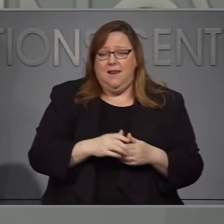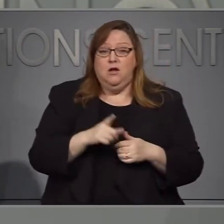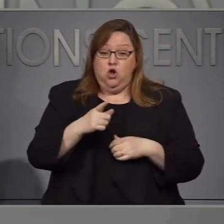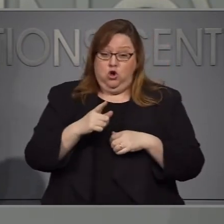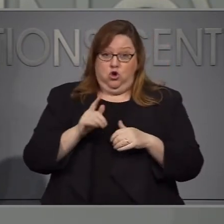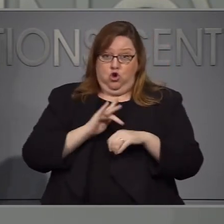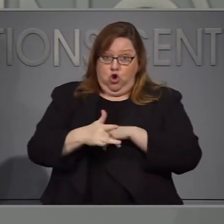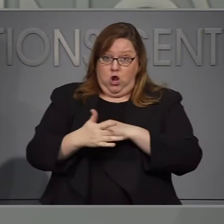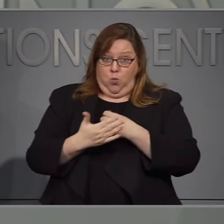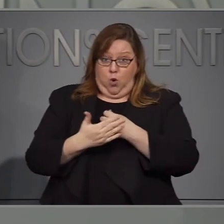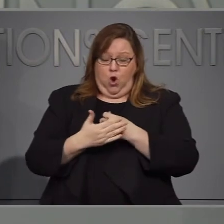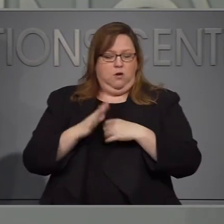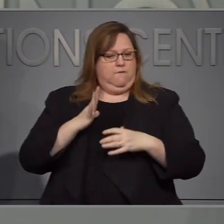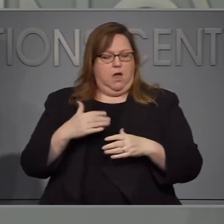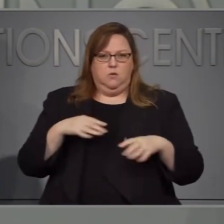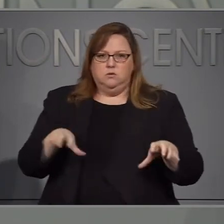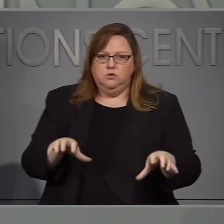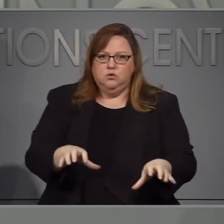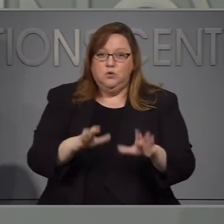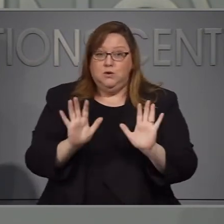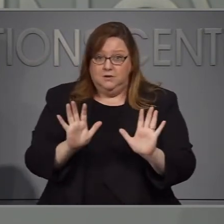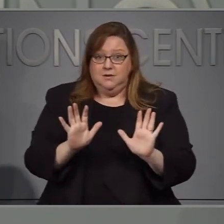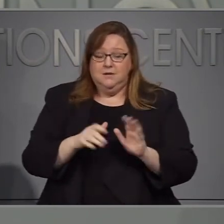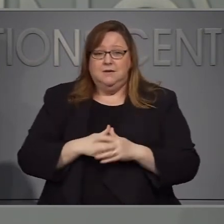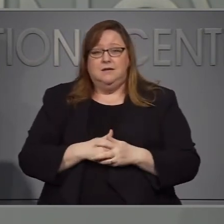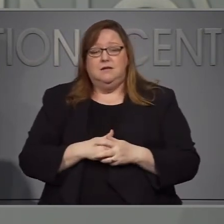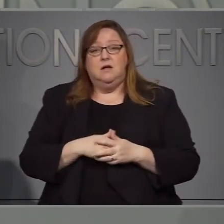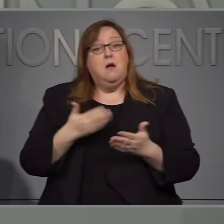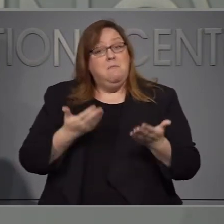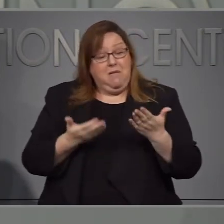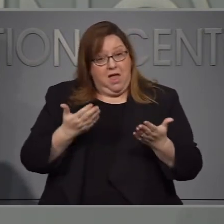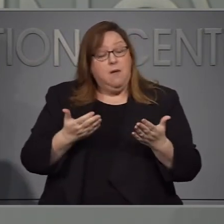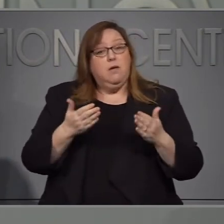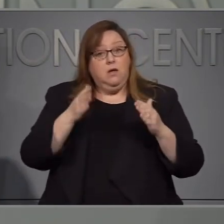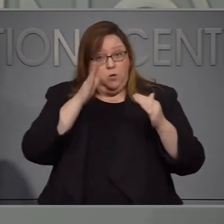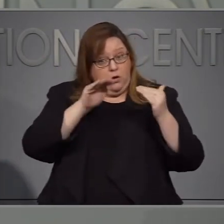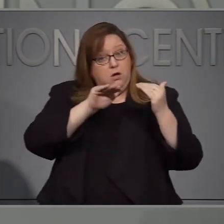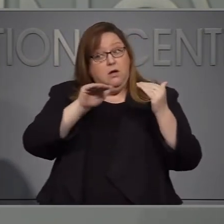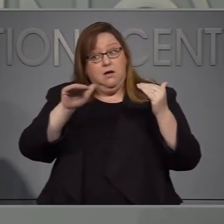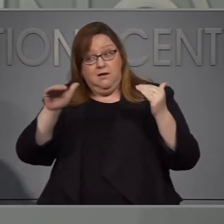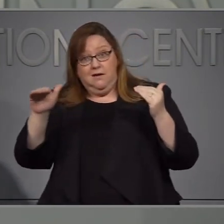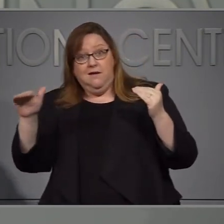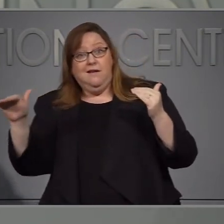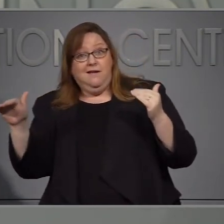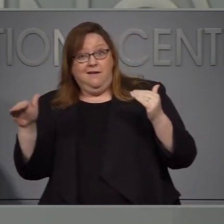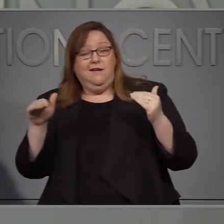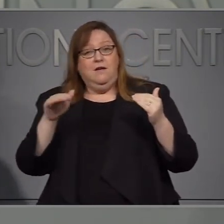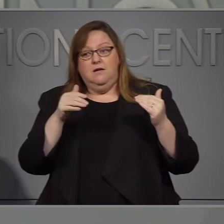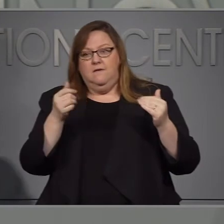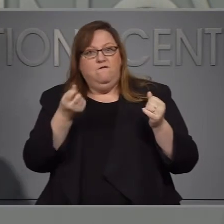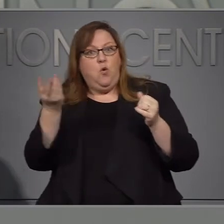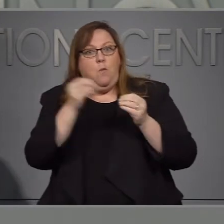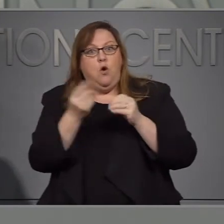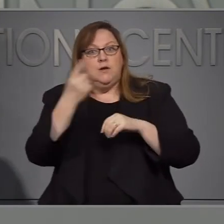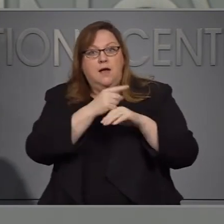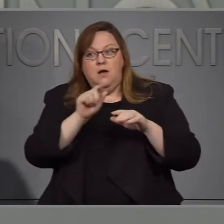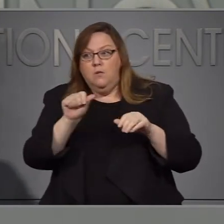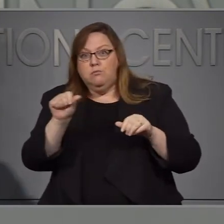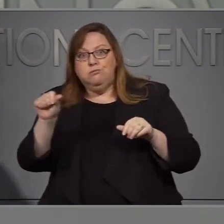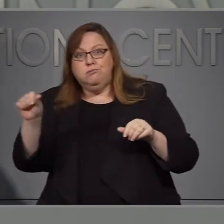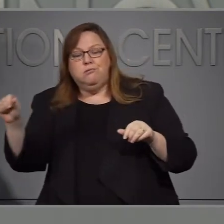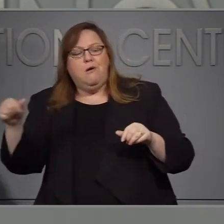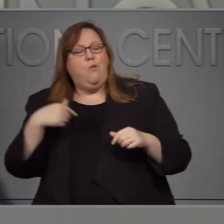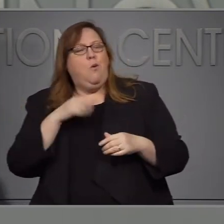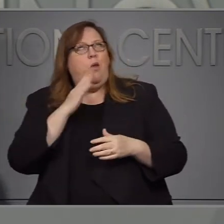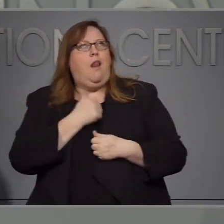hay más cosas que nosotros tenemos que hacer para mantener el nivel nivelada la propagación y nosotros nos encantaría